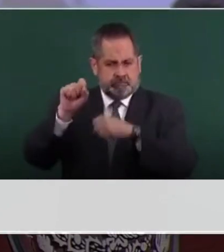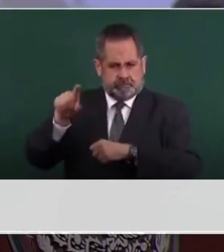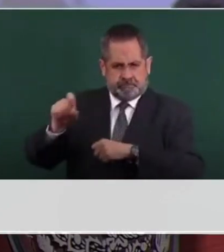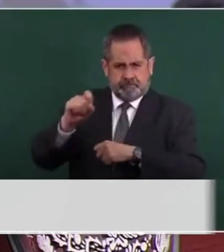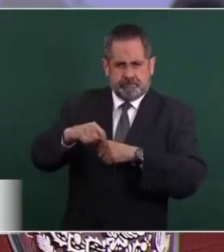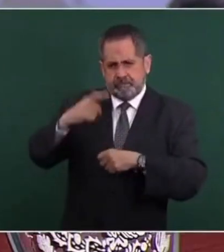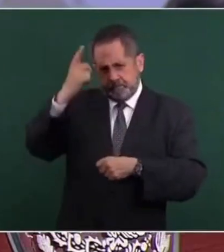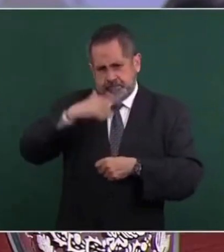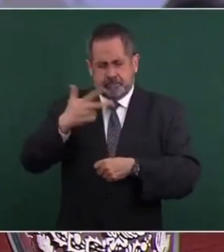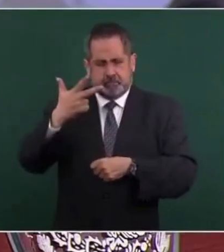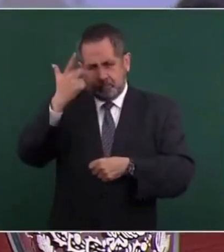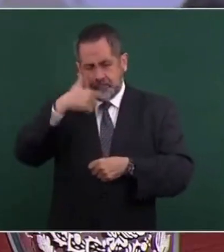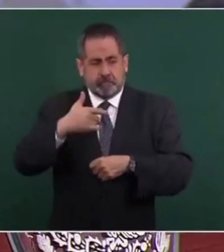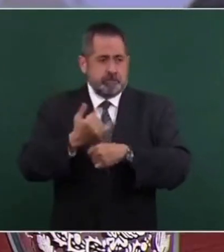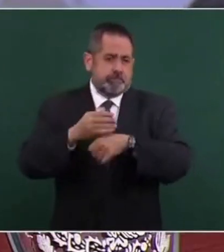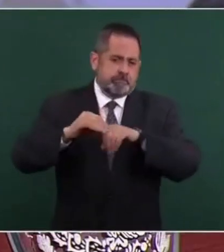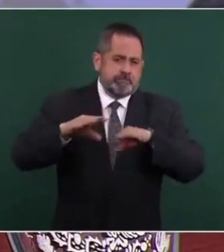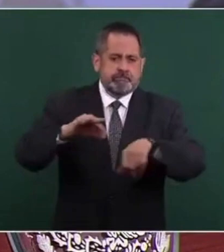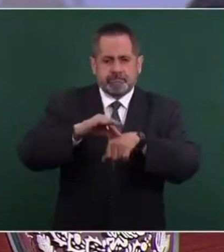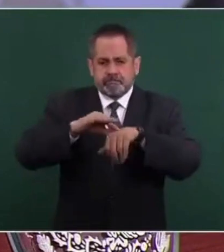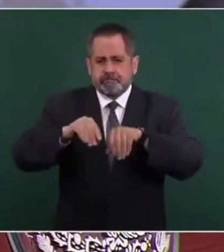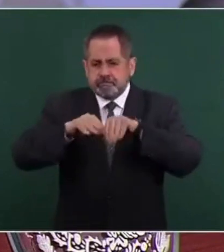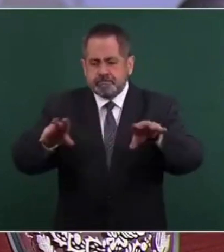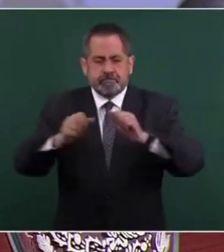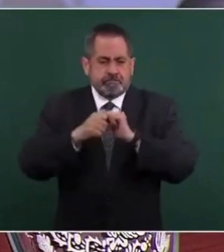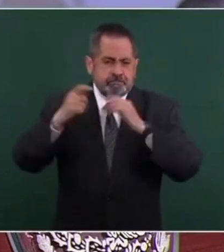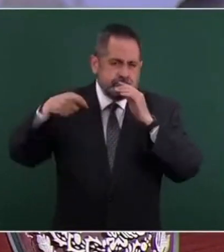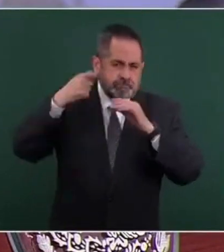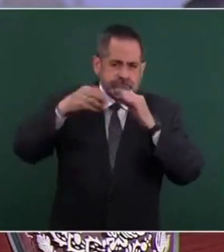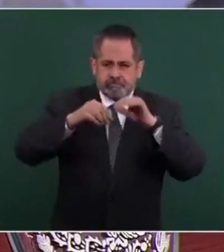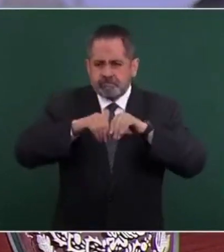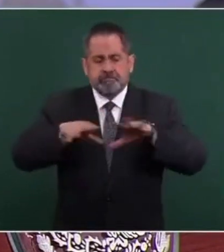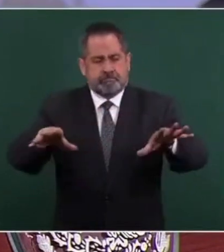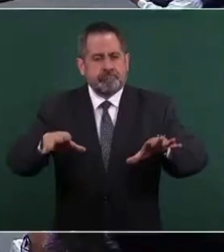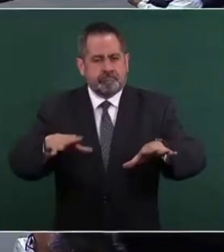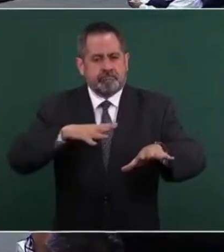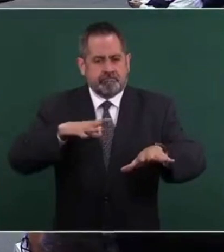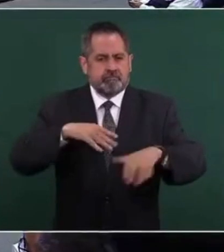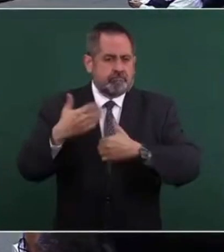y se transmitirá en vivo a través de nuestros canales oficiales.